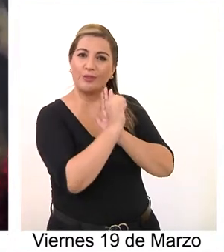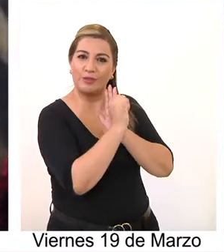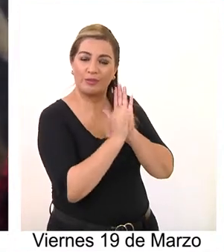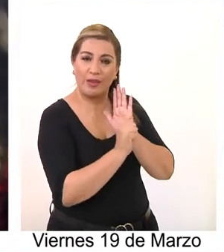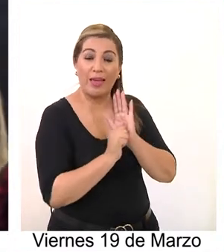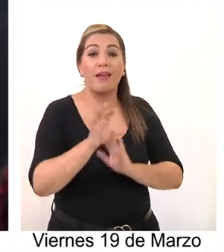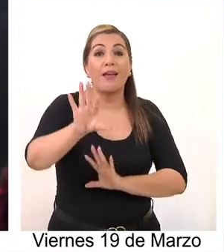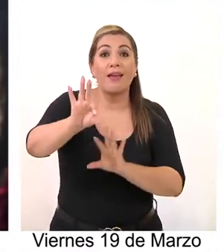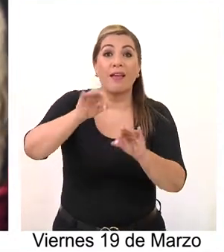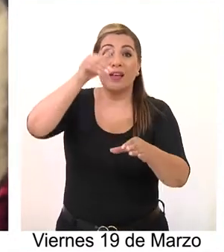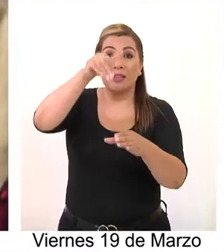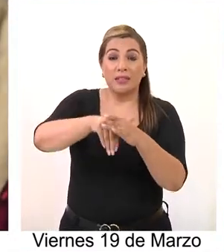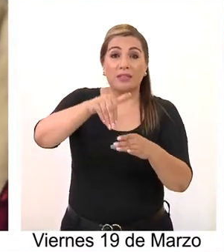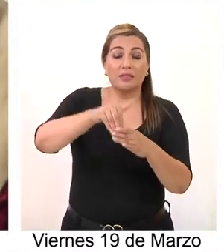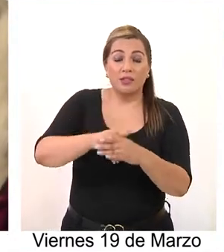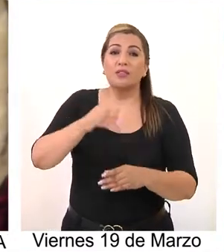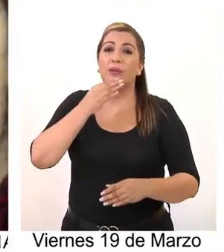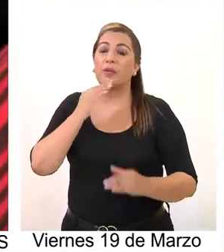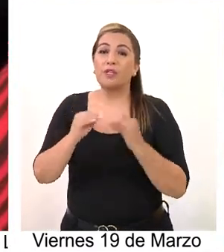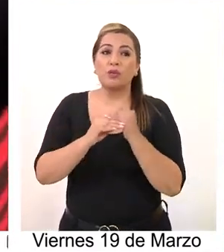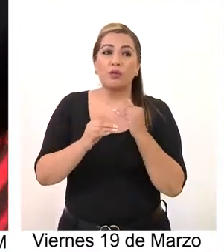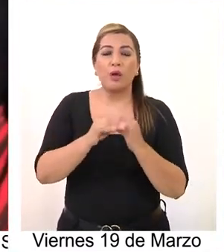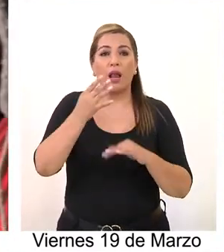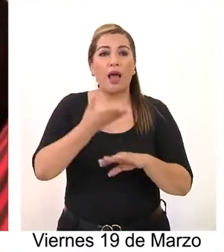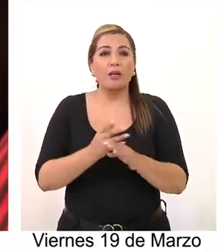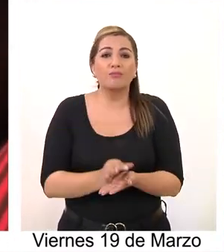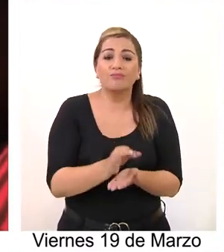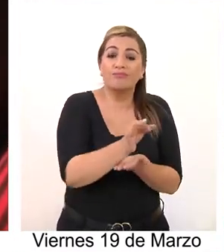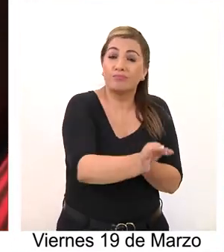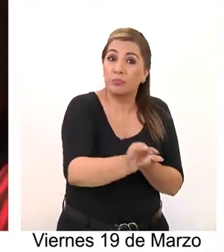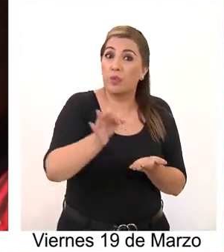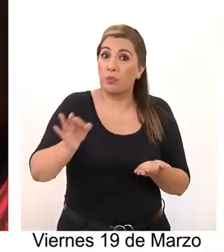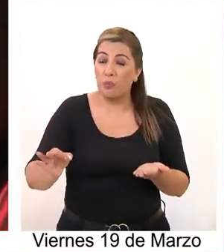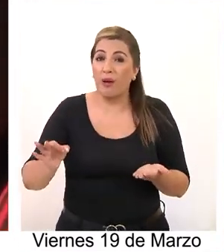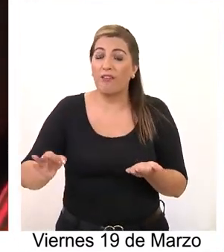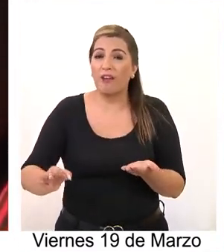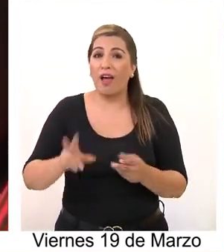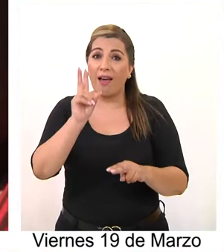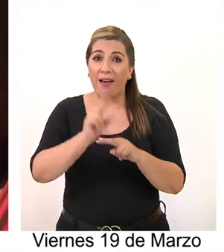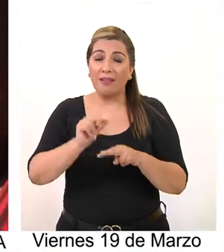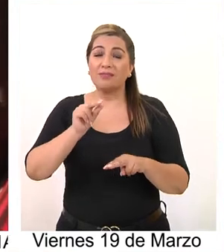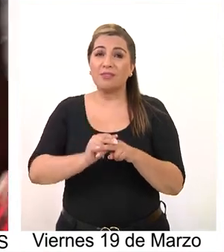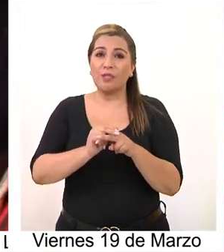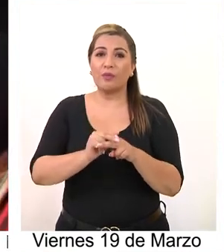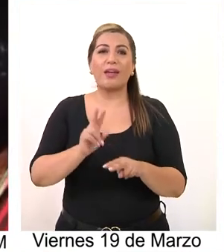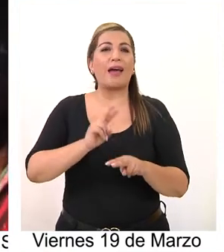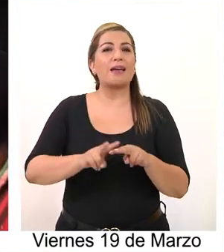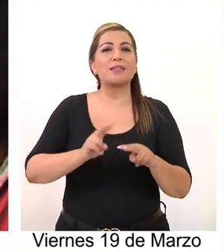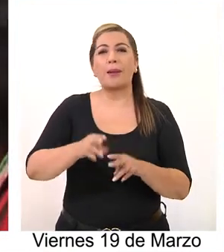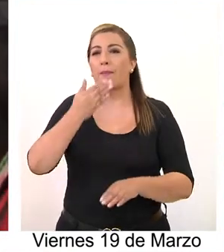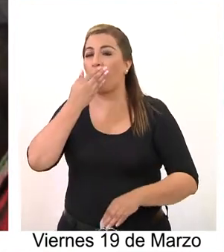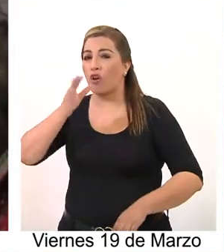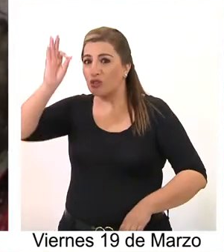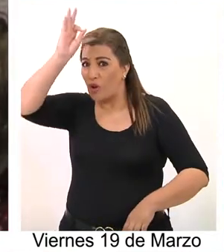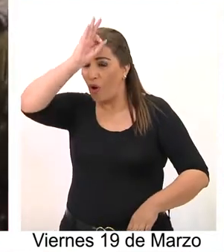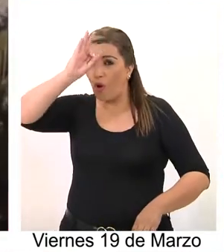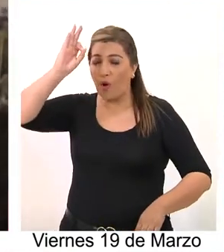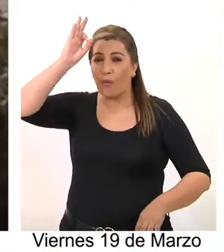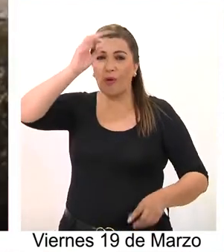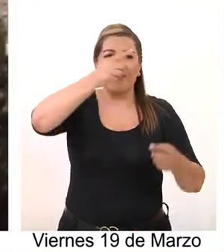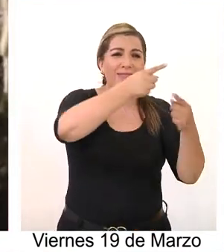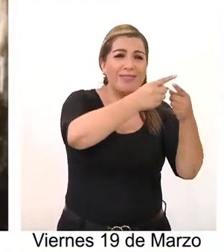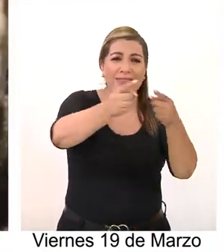Constitución. Elección que además de paritaria incluirá a los pueblos originarios, lo que permitirá una mejor